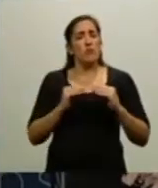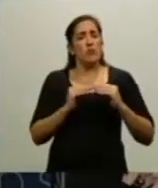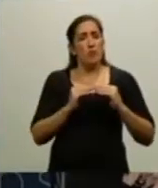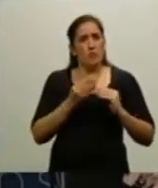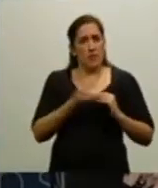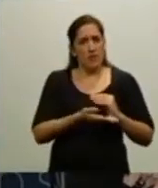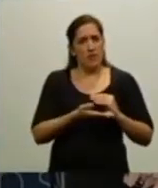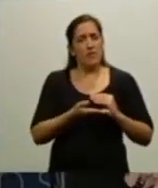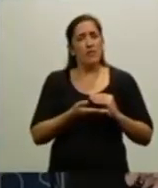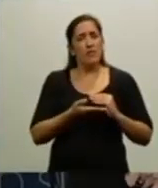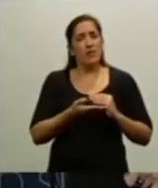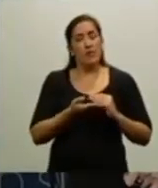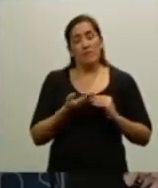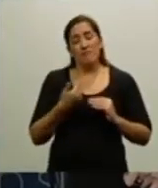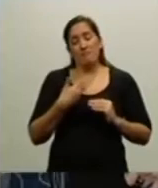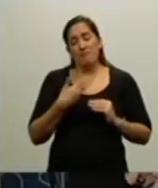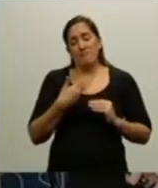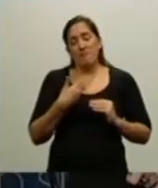que ya no está,